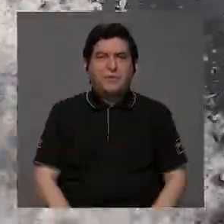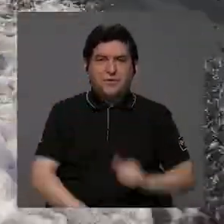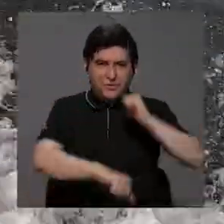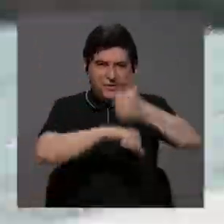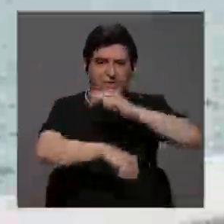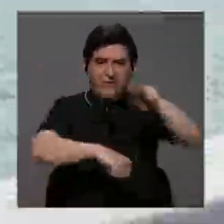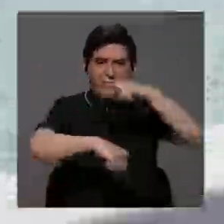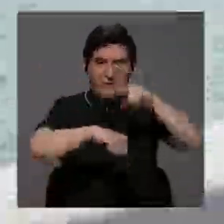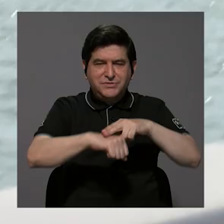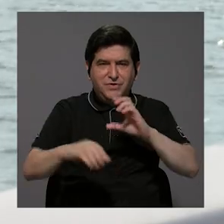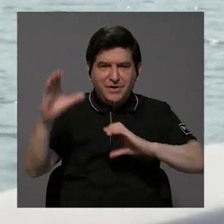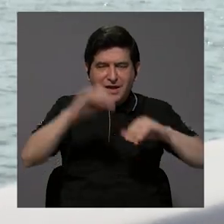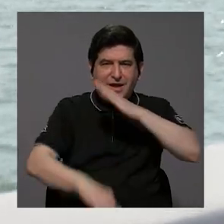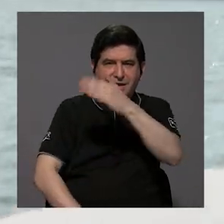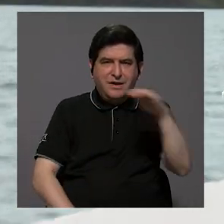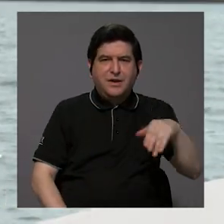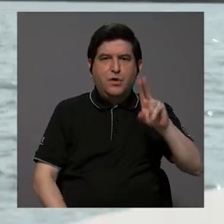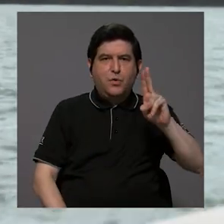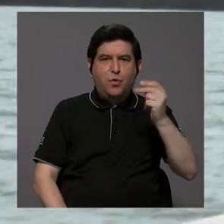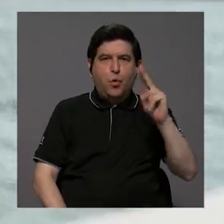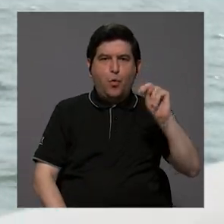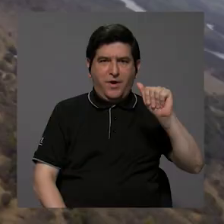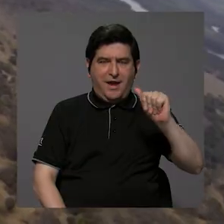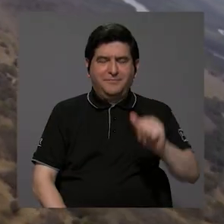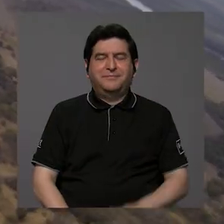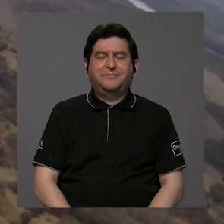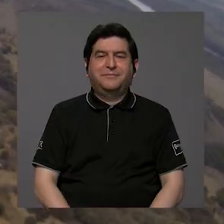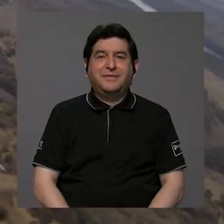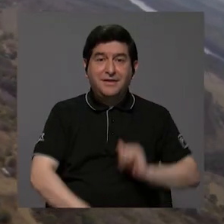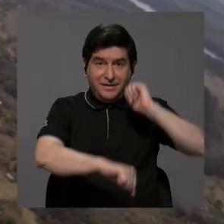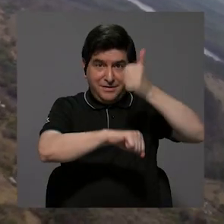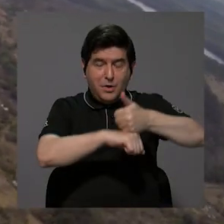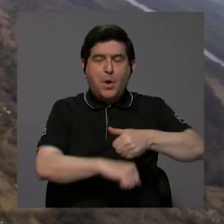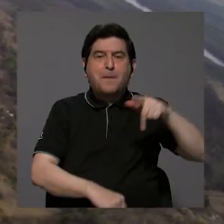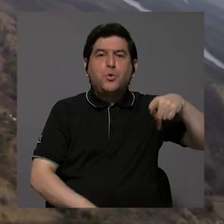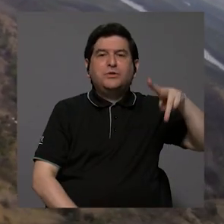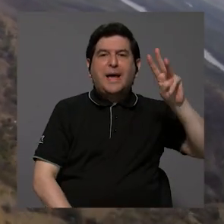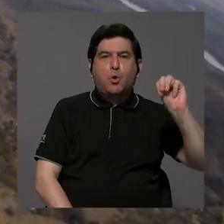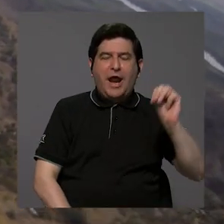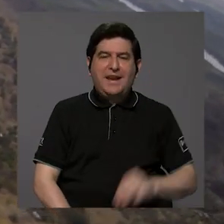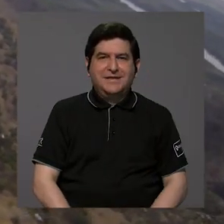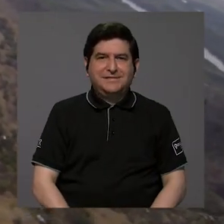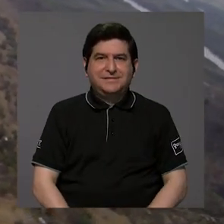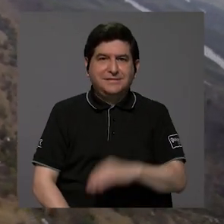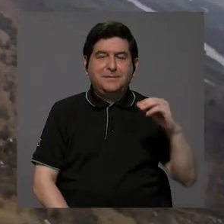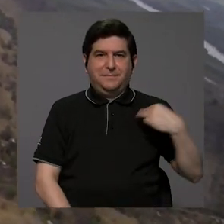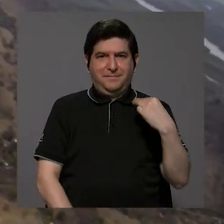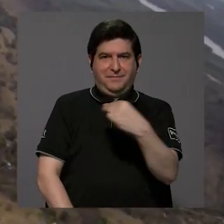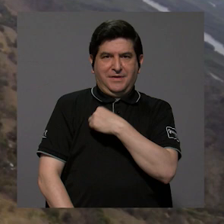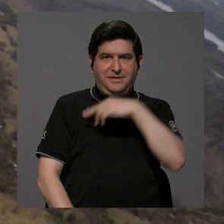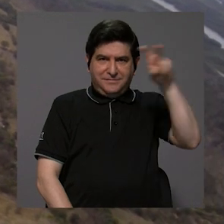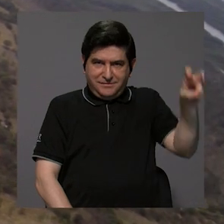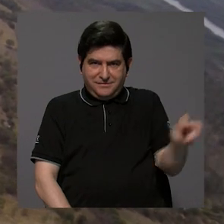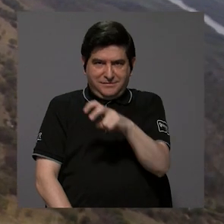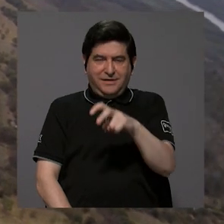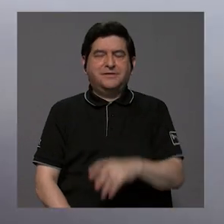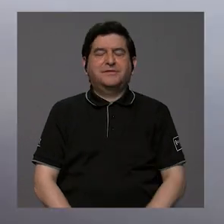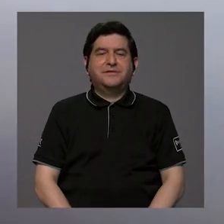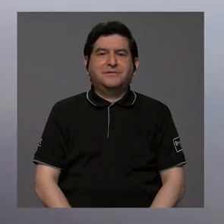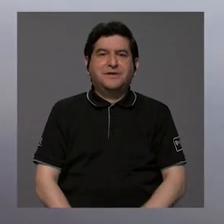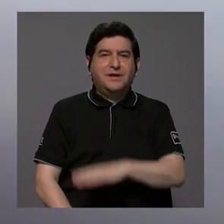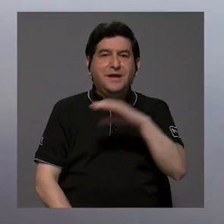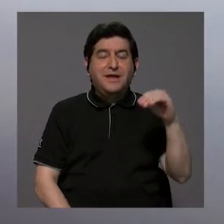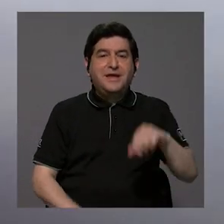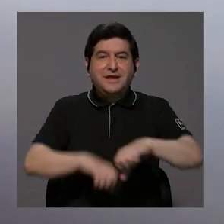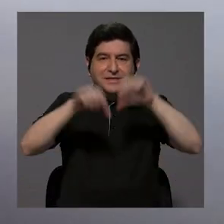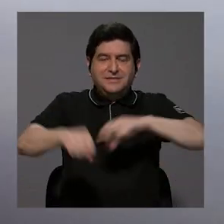Nacional de Ciencias Marinas de la Universidad Nacional, que se ubica en Punta Morales, así como del Ministerio de Obras Públicas y Transportes y